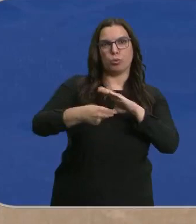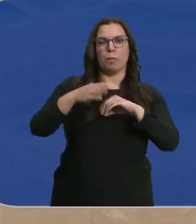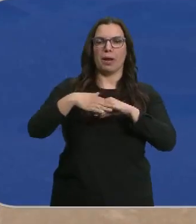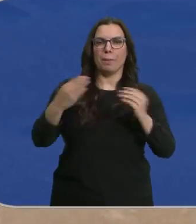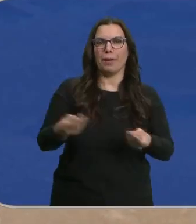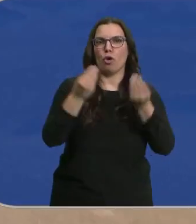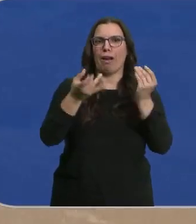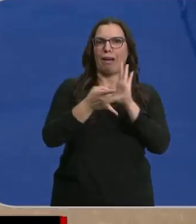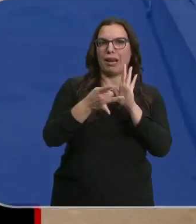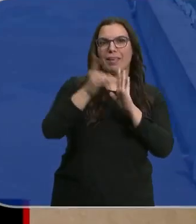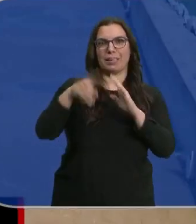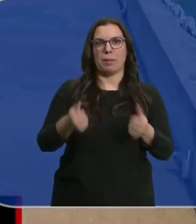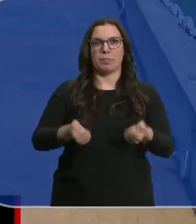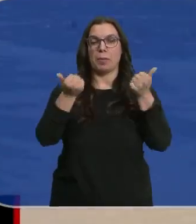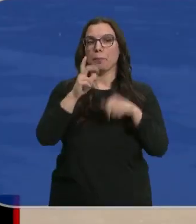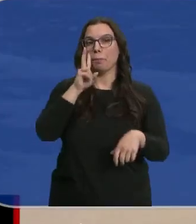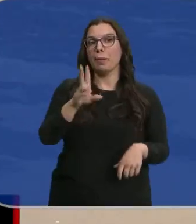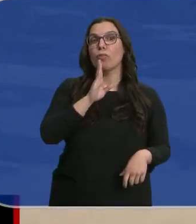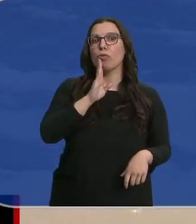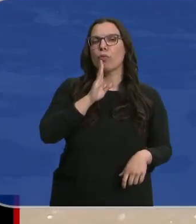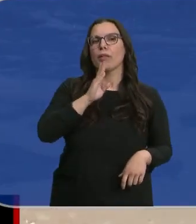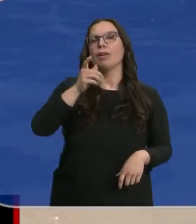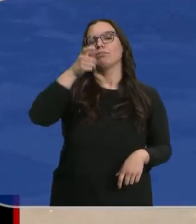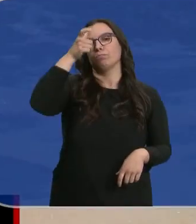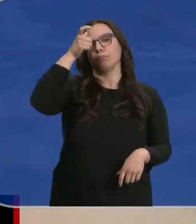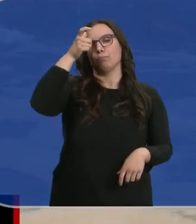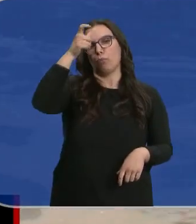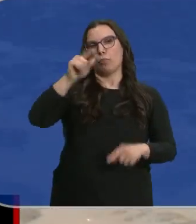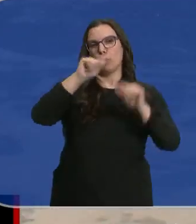calidad y la cantidad. Lo podemos ver en Medina del Campo, en Valladolid.